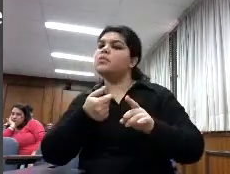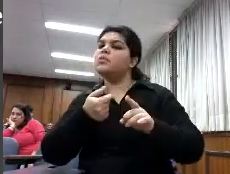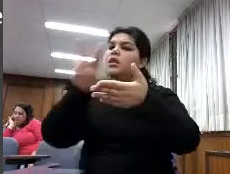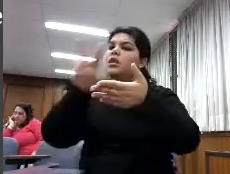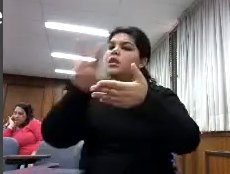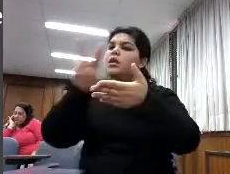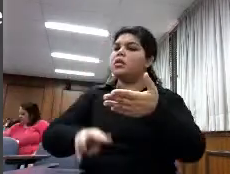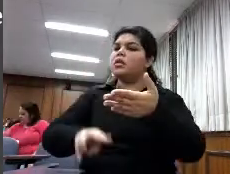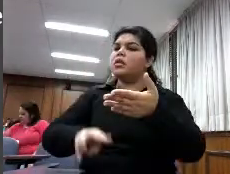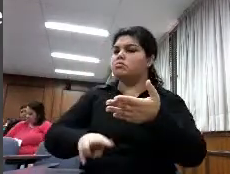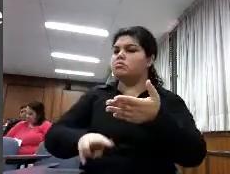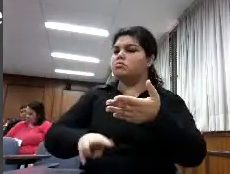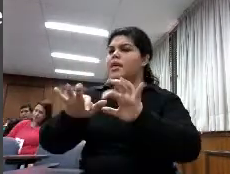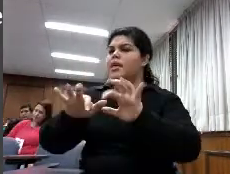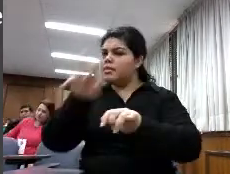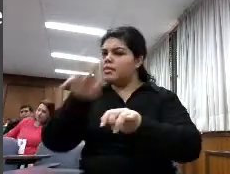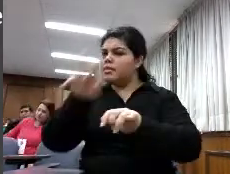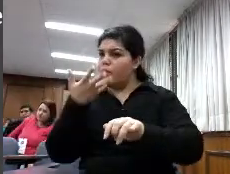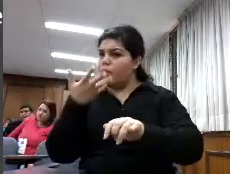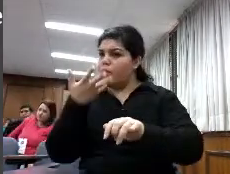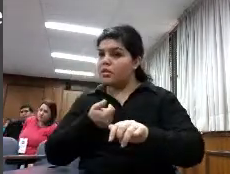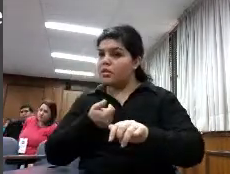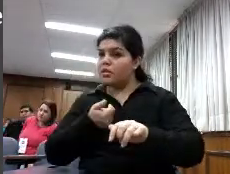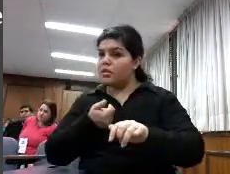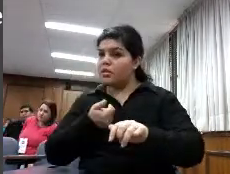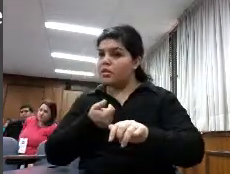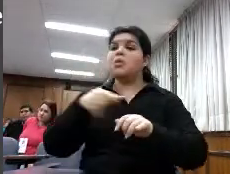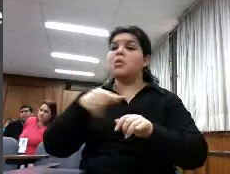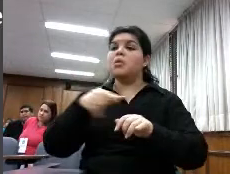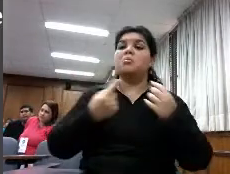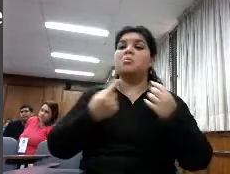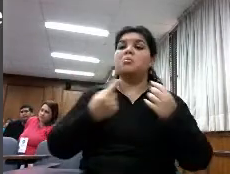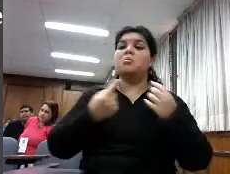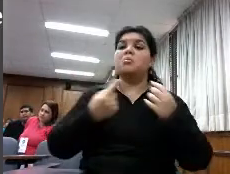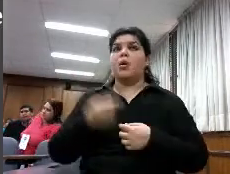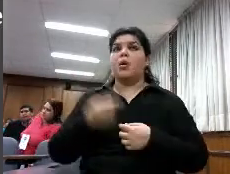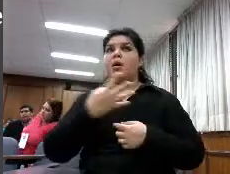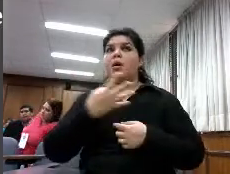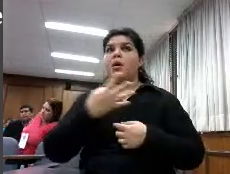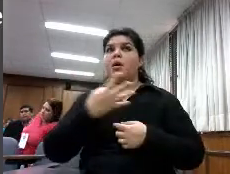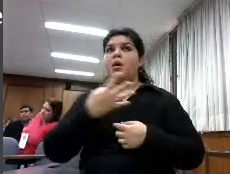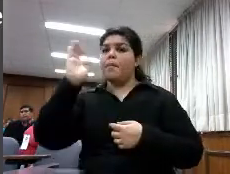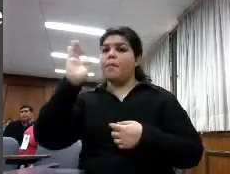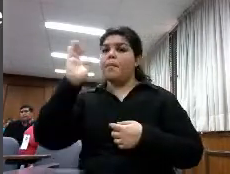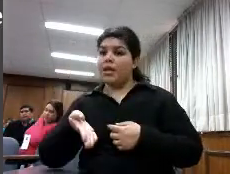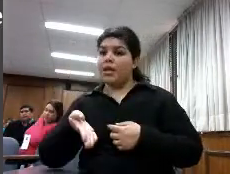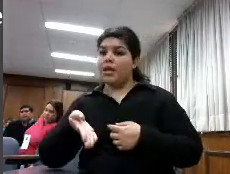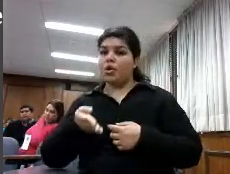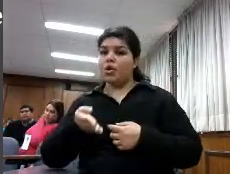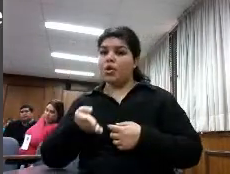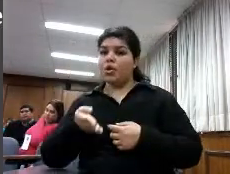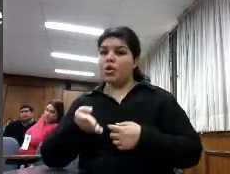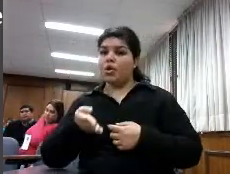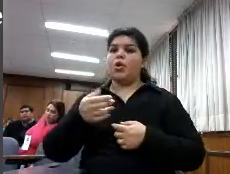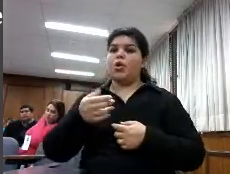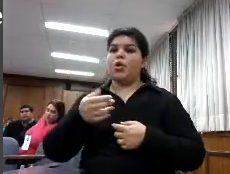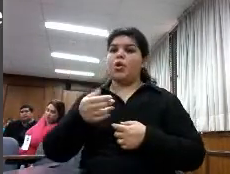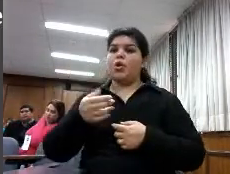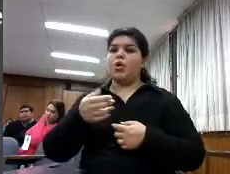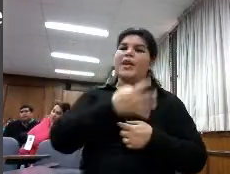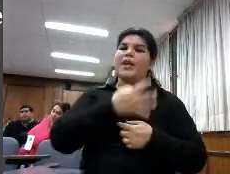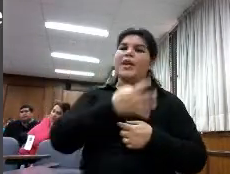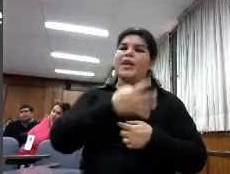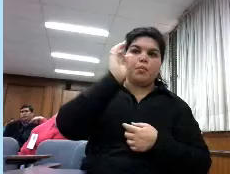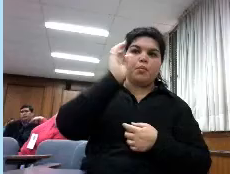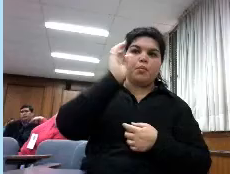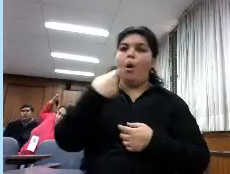42% decía aproximadamente una mitad casi un 48% que no era lector digital y cuando se le